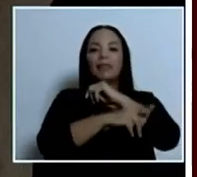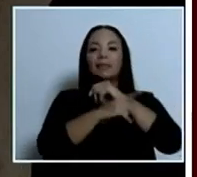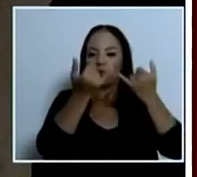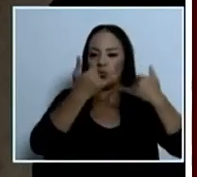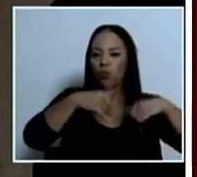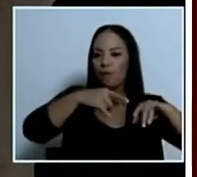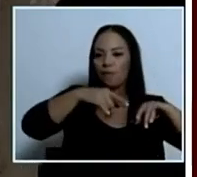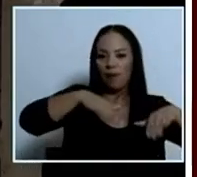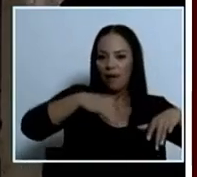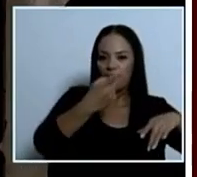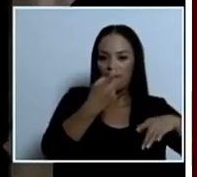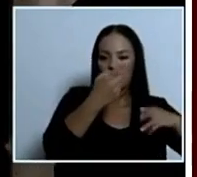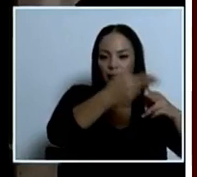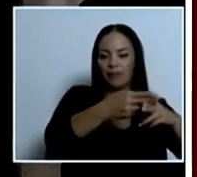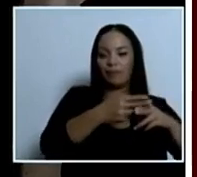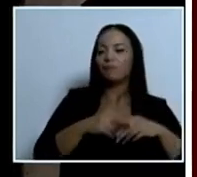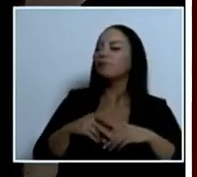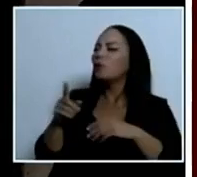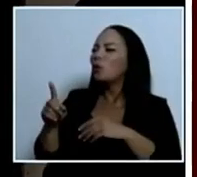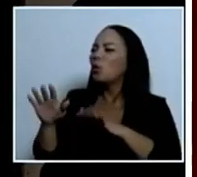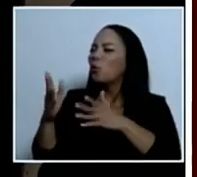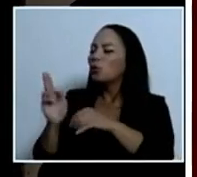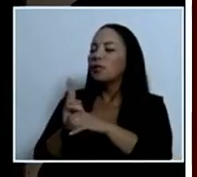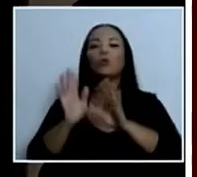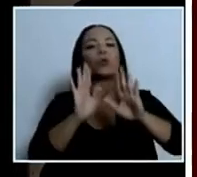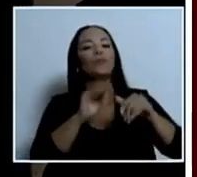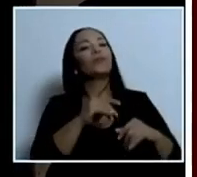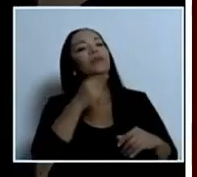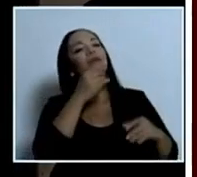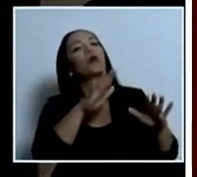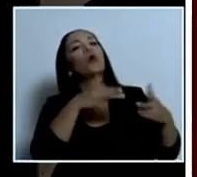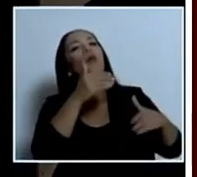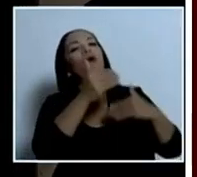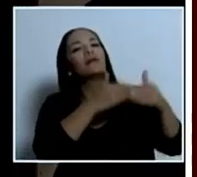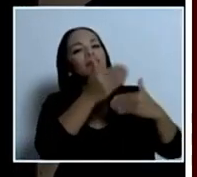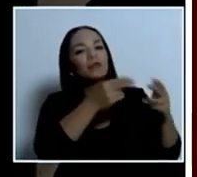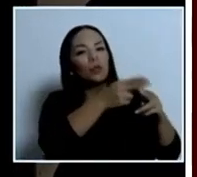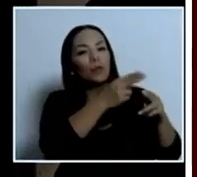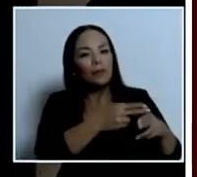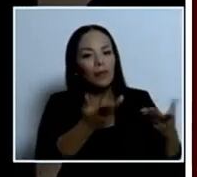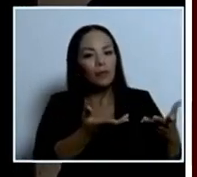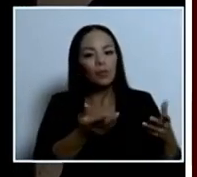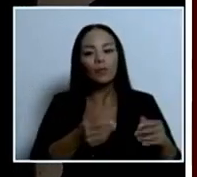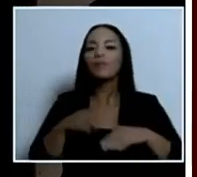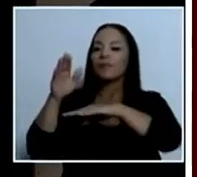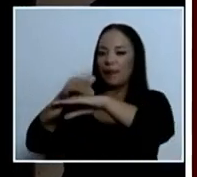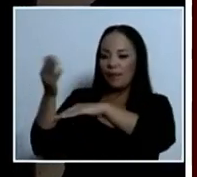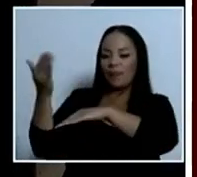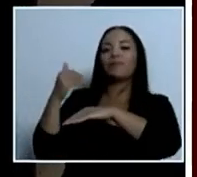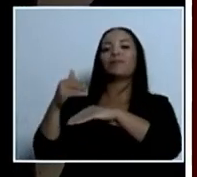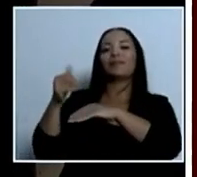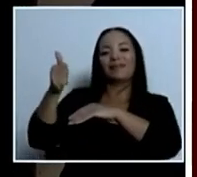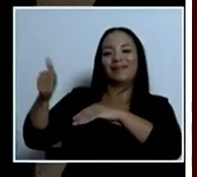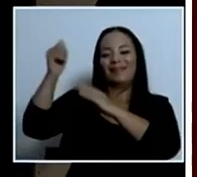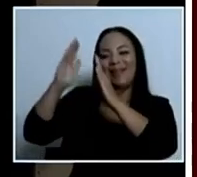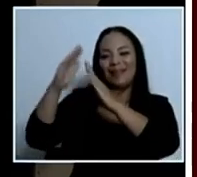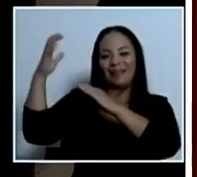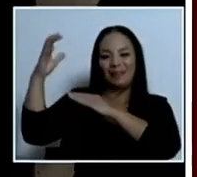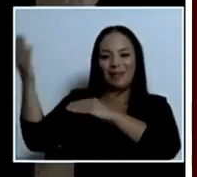cómo estamos usando el nombramiento cómo va avanzando el nombramiento eso llame al canciller muchas gracias